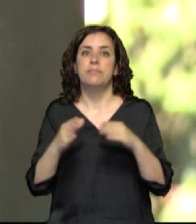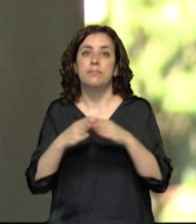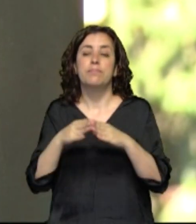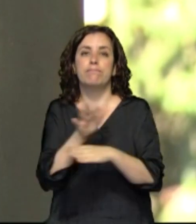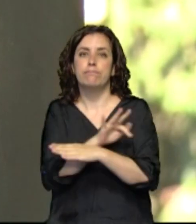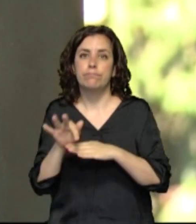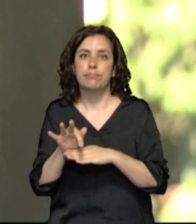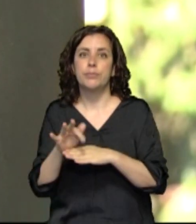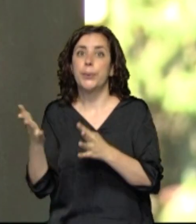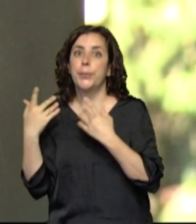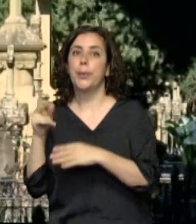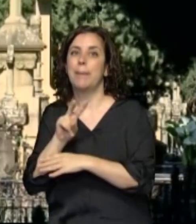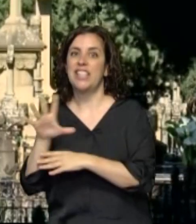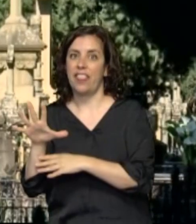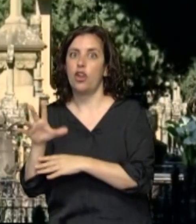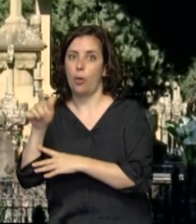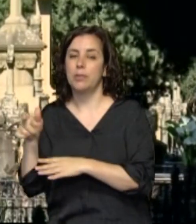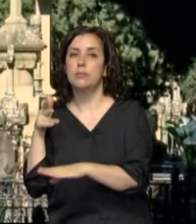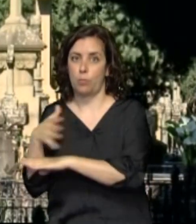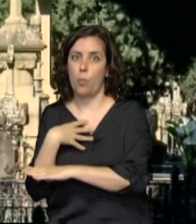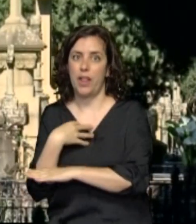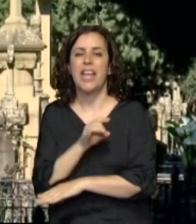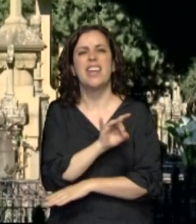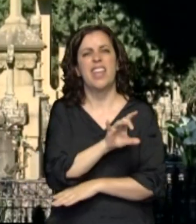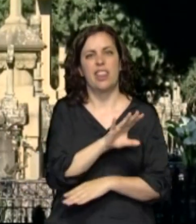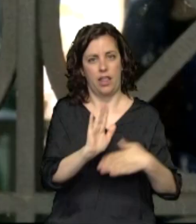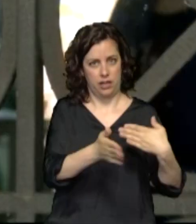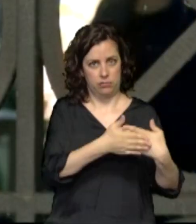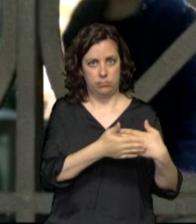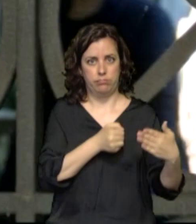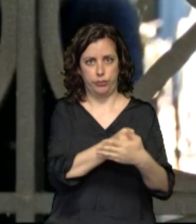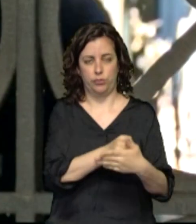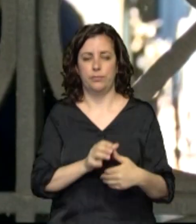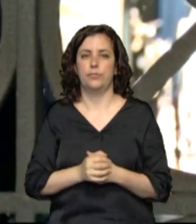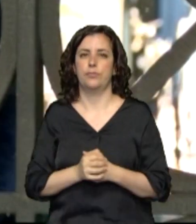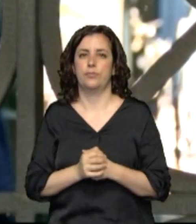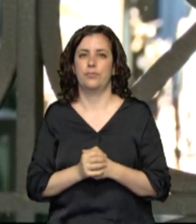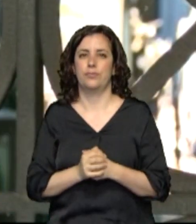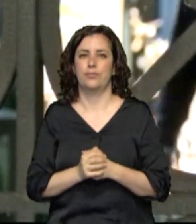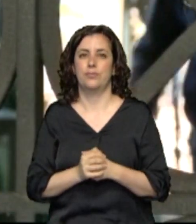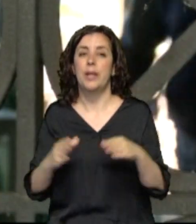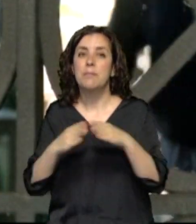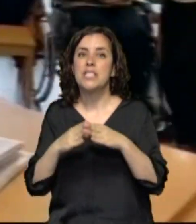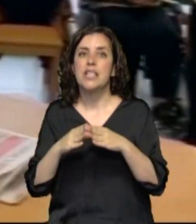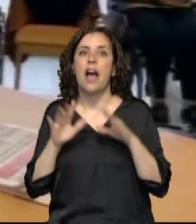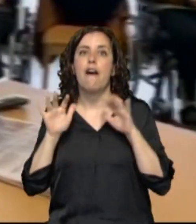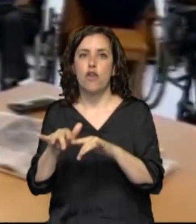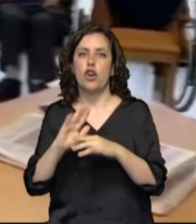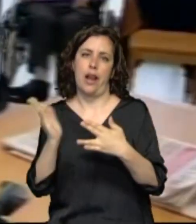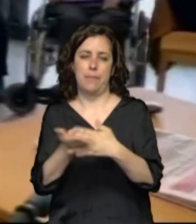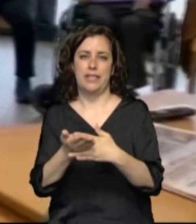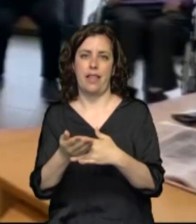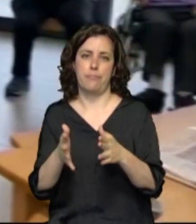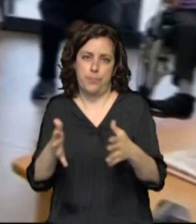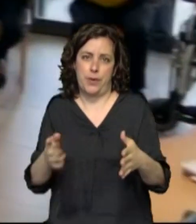25 al aire libre o 15 en los espacios cerrados. Y en los lugares de culto se amplía el aforo hasta la mitad. Las comunidades podrán